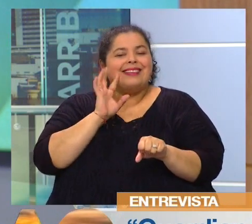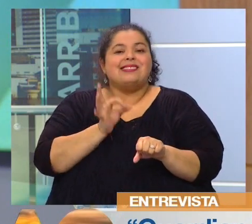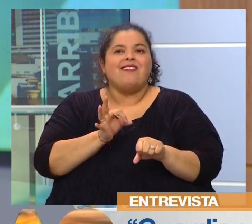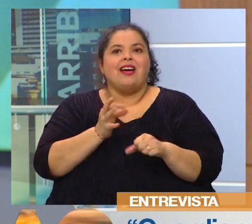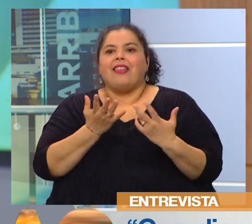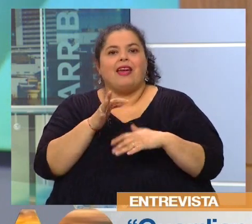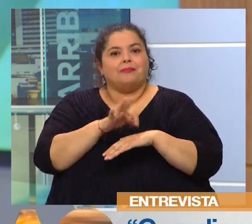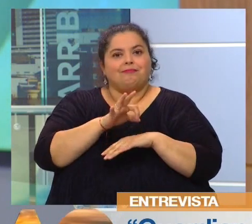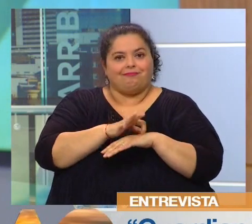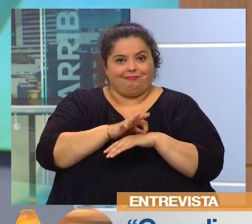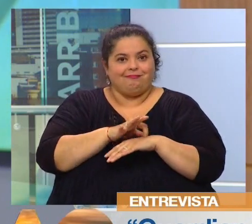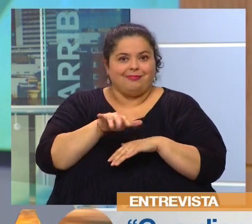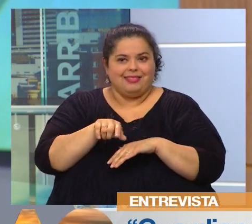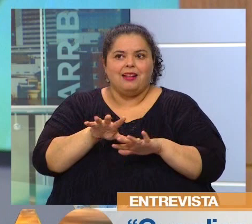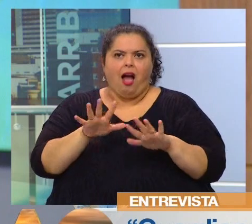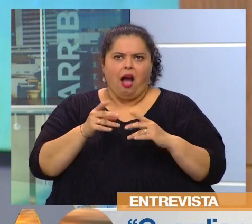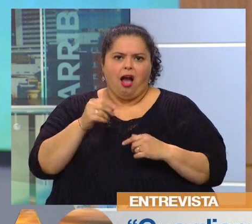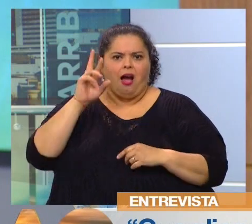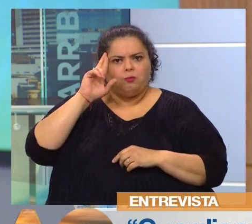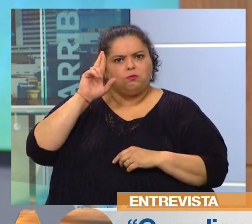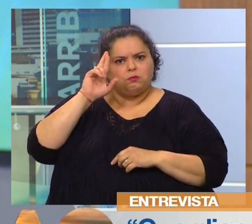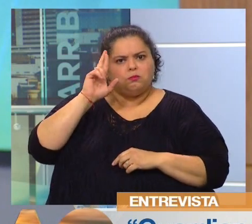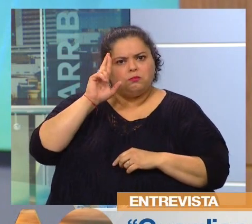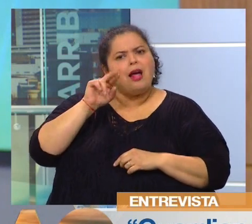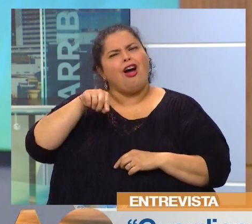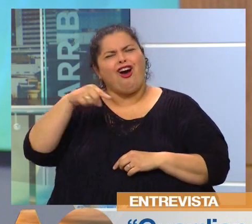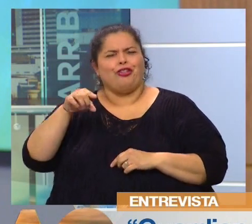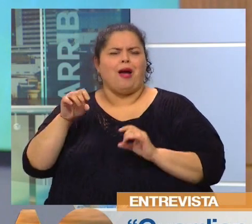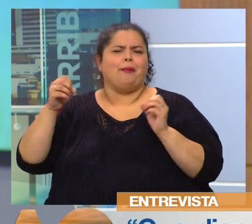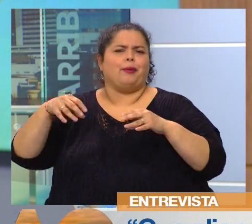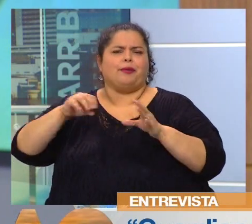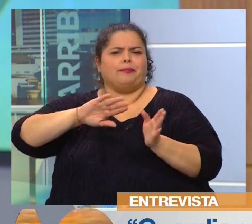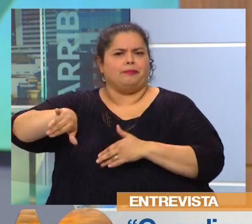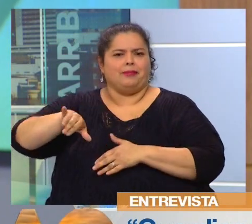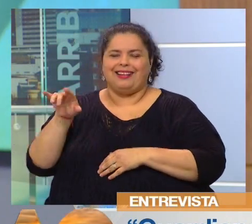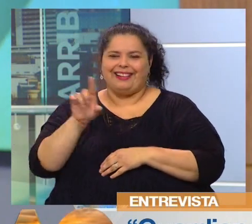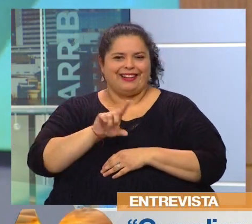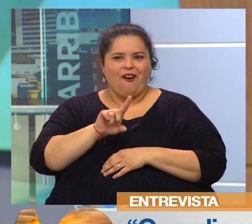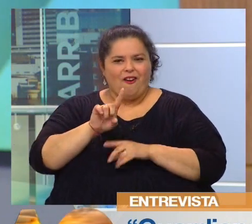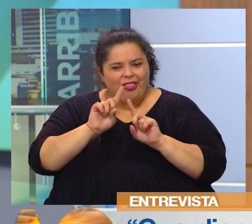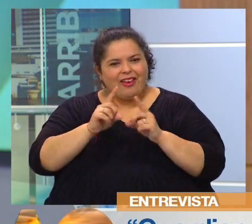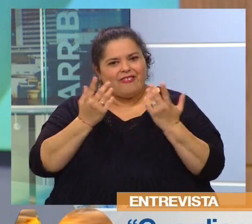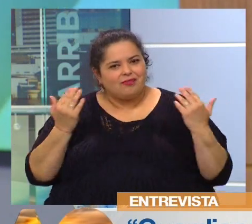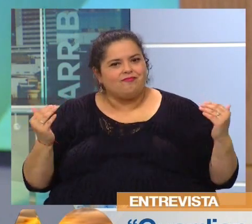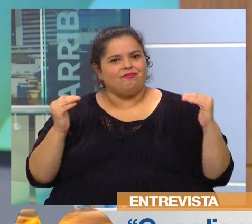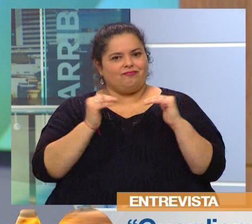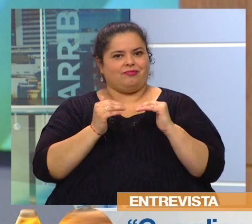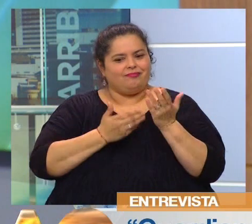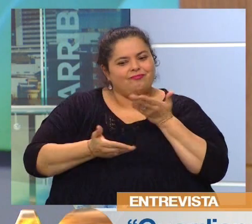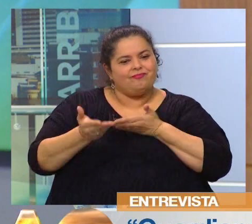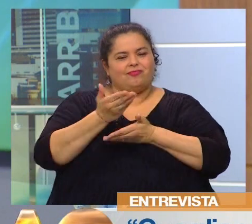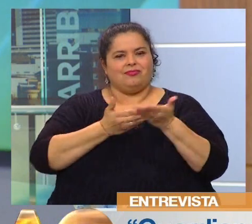Pero subalternizando otros saberes que han sido puestos en lugares que no merecen estar, ¿no? Que me parece que tampoco